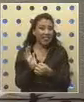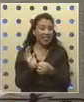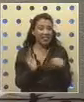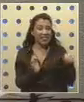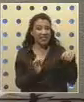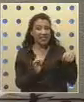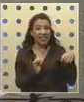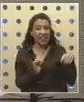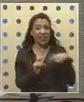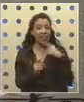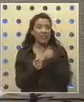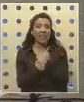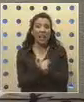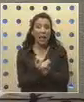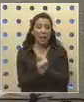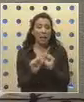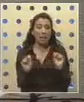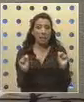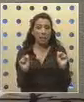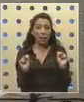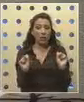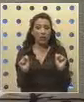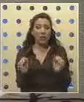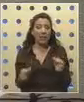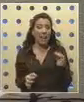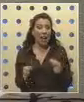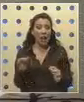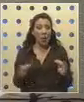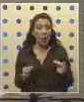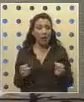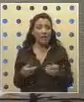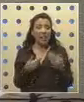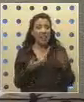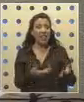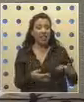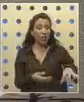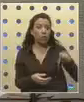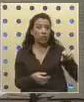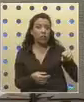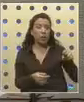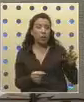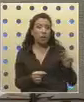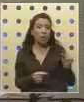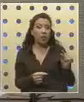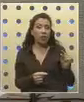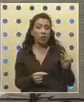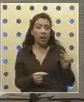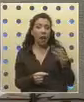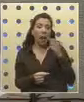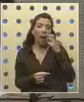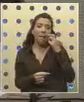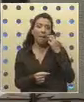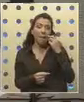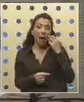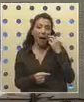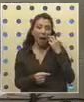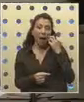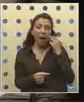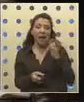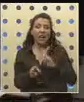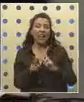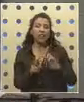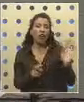el Senado hacen imposible que un juez le entregue la tuición provisional a un padre que ha